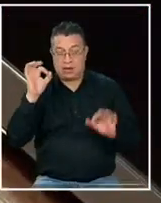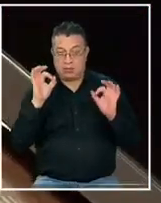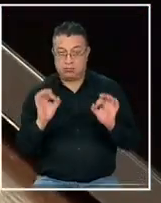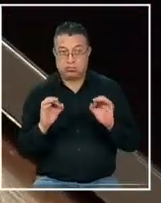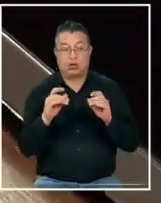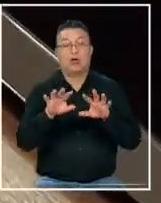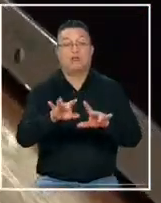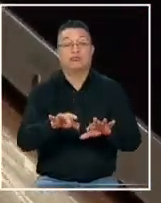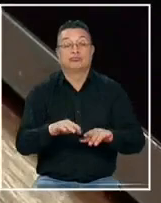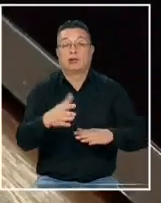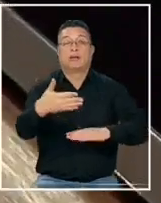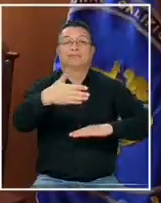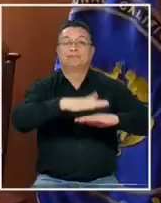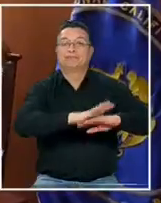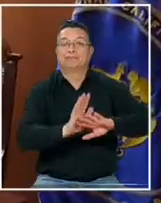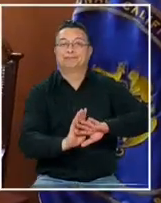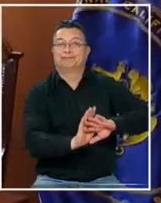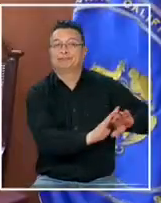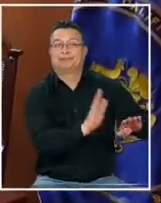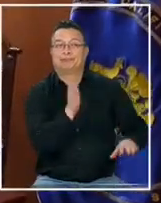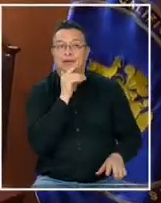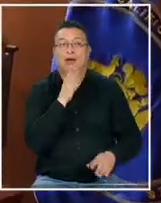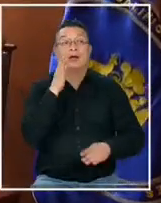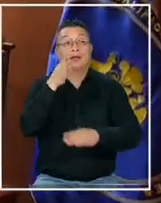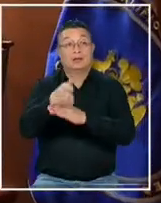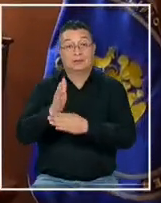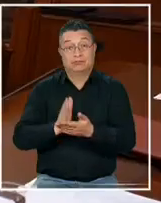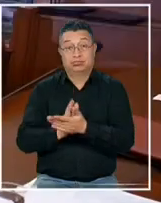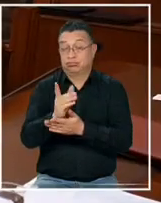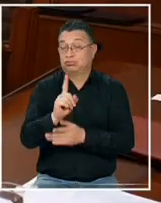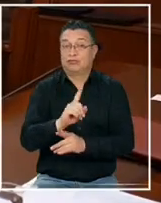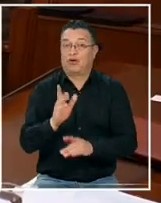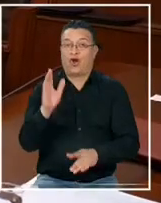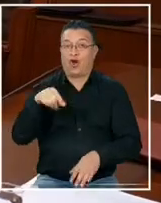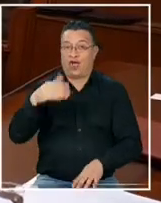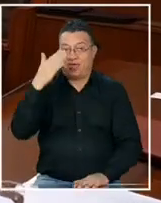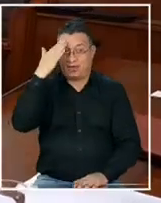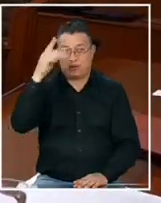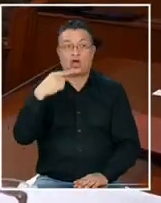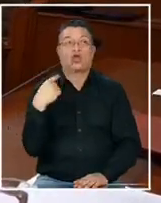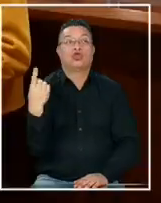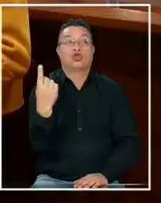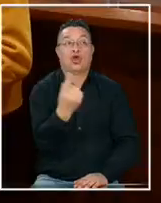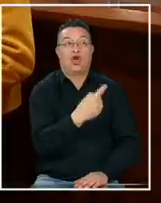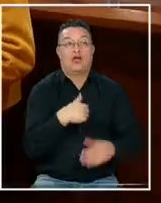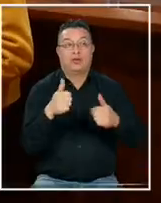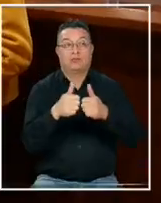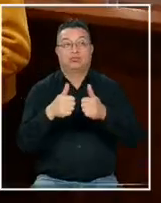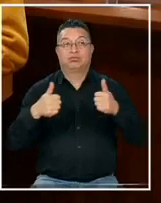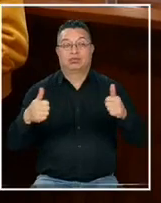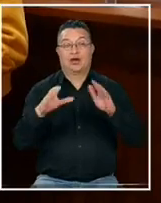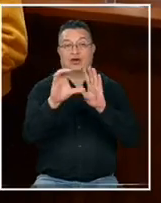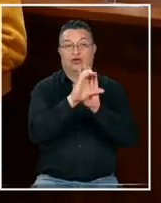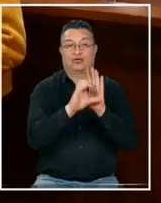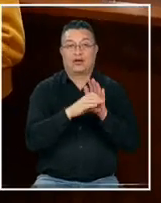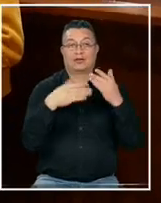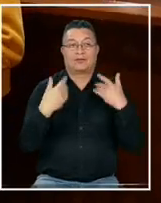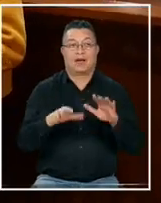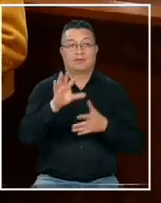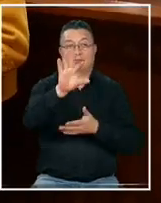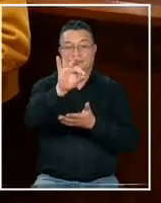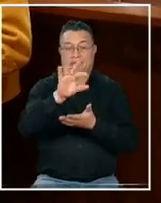con el computador apagado. Ya se ausentó de la ceremonia en el trícel, donde se proclamó a todos los consejeros constitucionales,